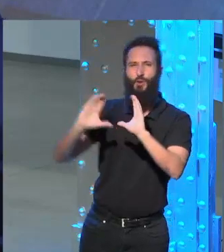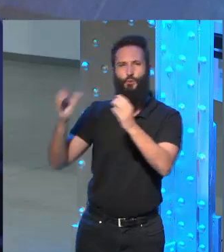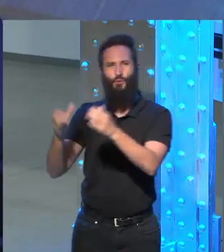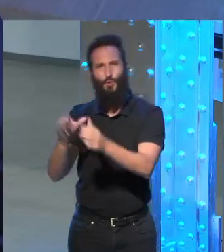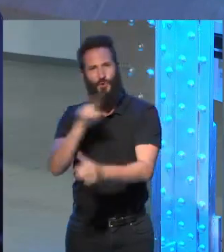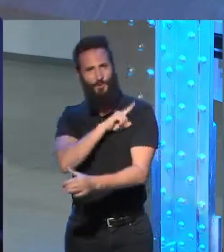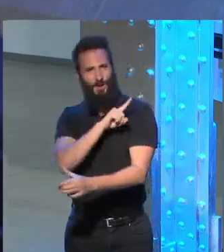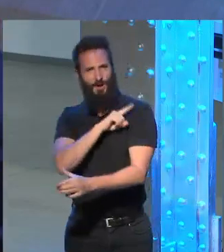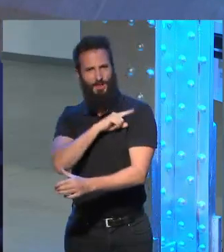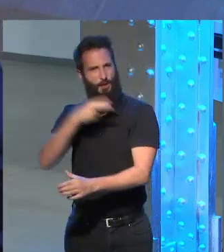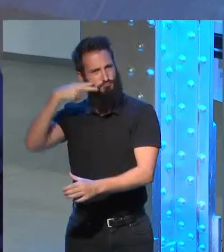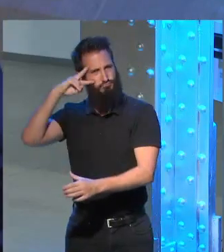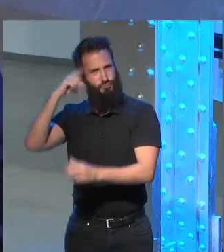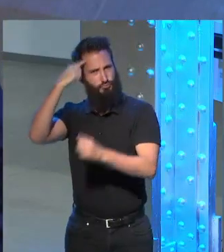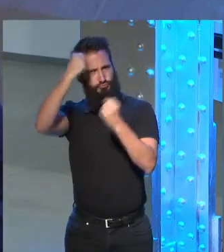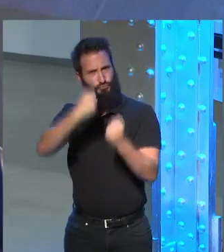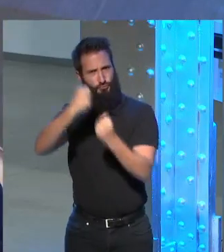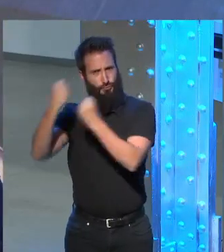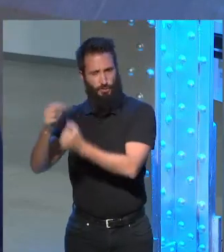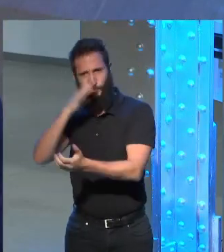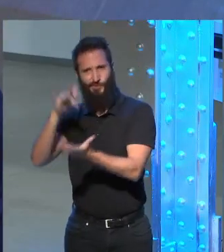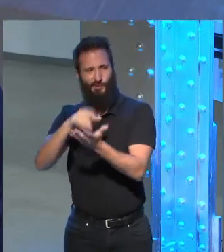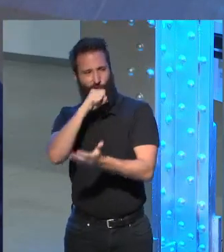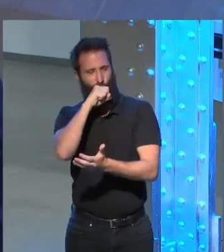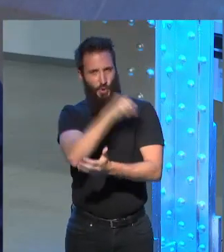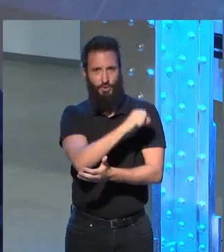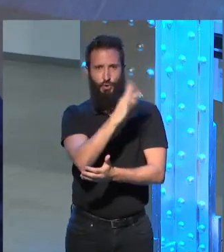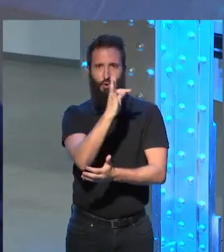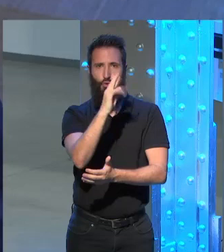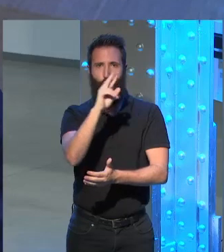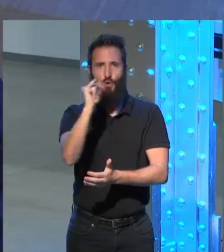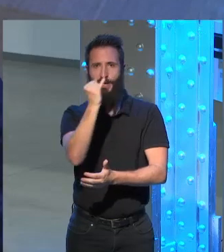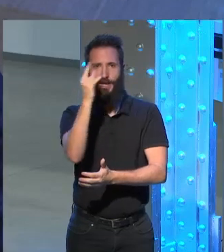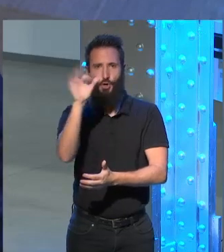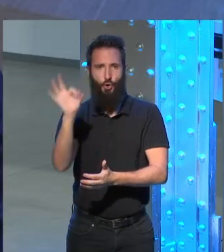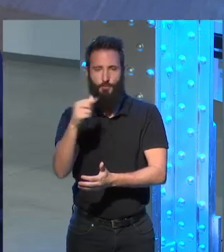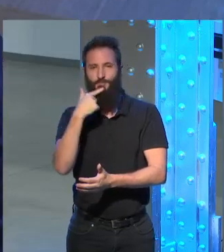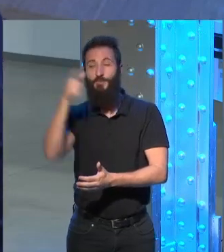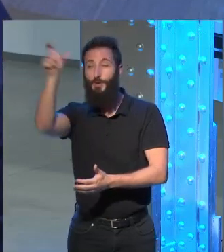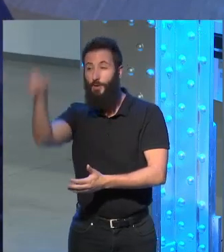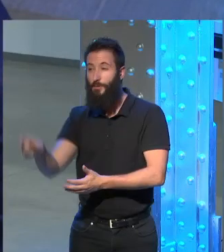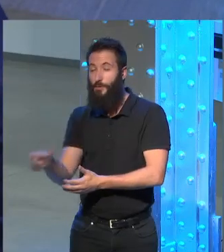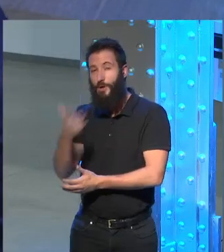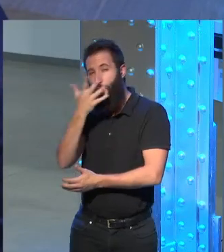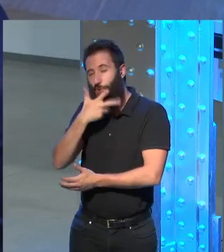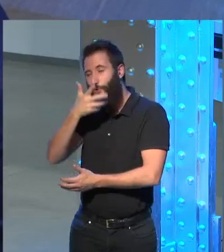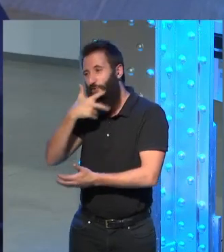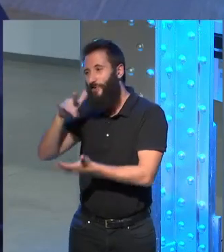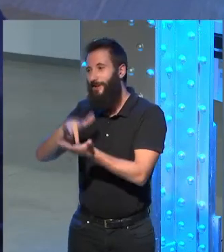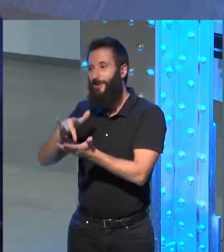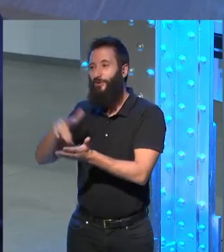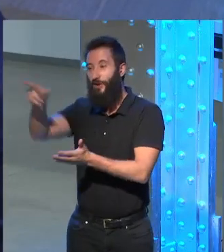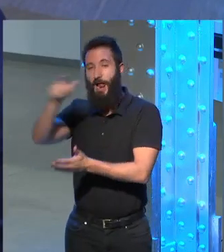militares probados trujillistas probados y conocí a uno que había sido asistente militar de